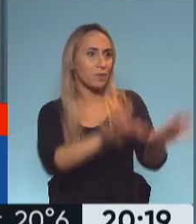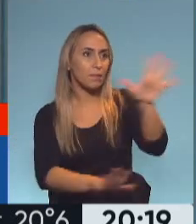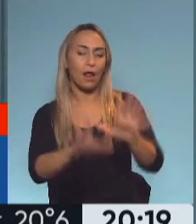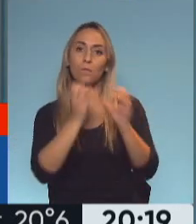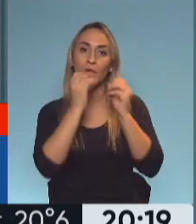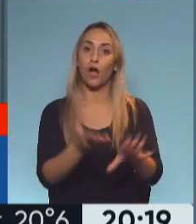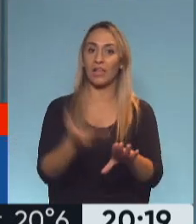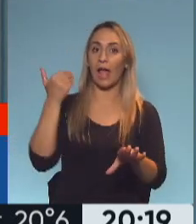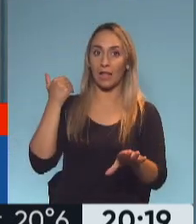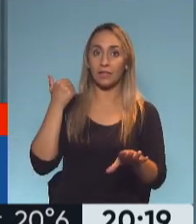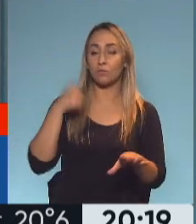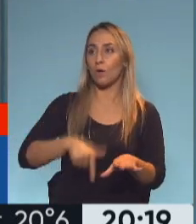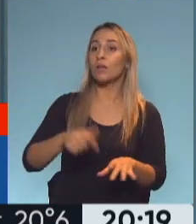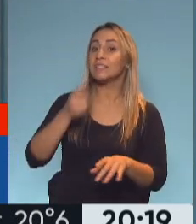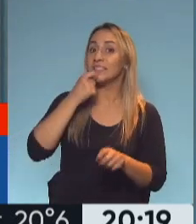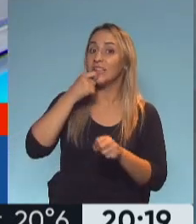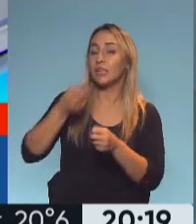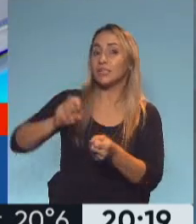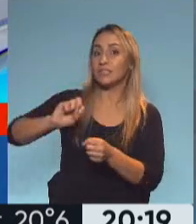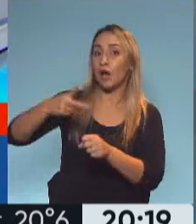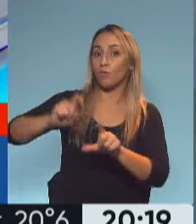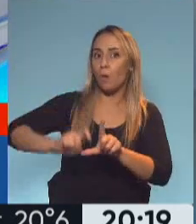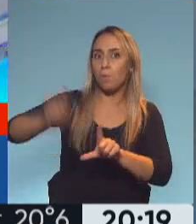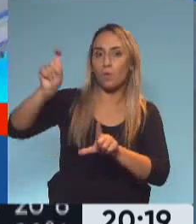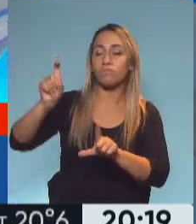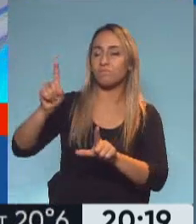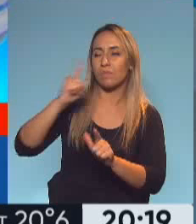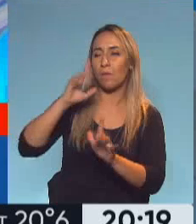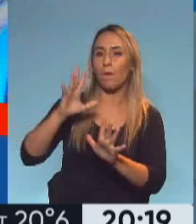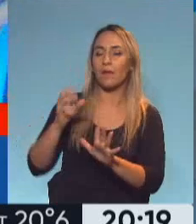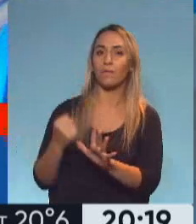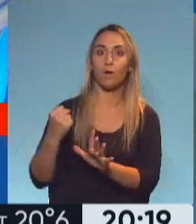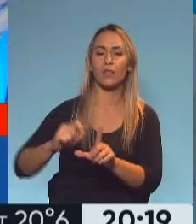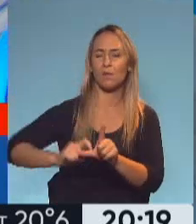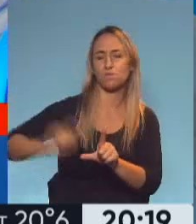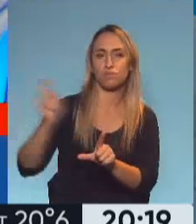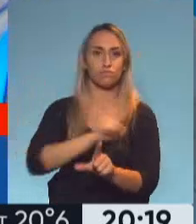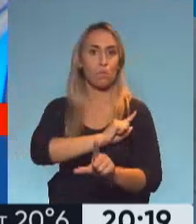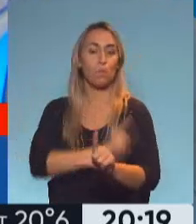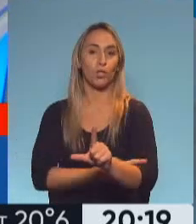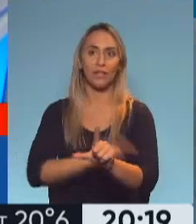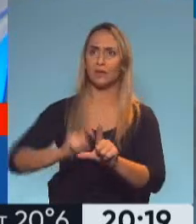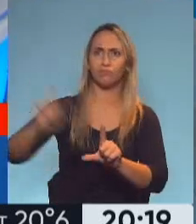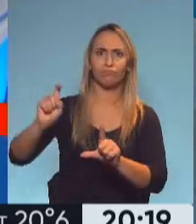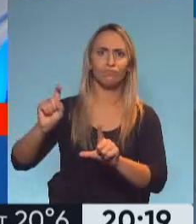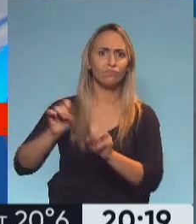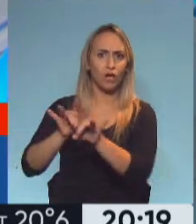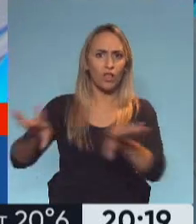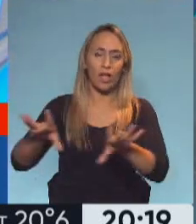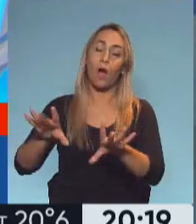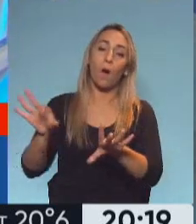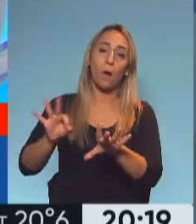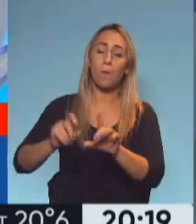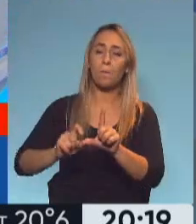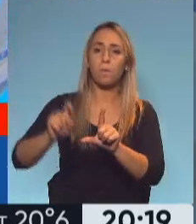afrontar la segunda ola, que veremos cuál es la potencia que trae. Esperemos que sea la menor potencia posible, veremos cómo